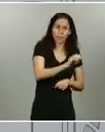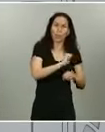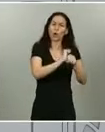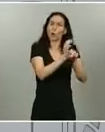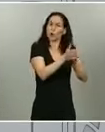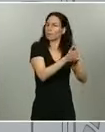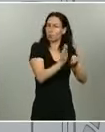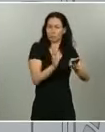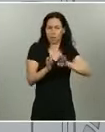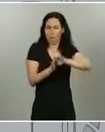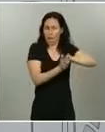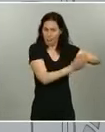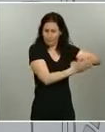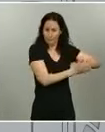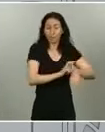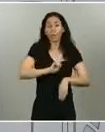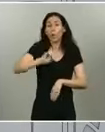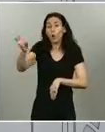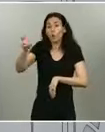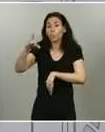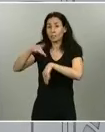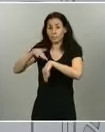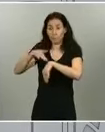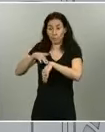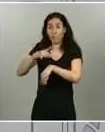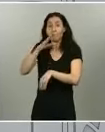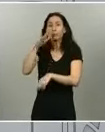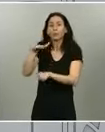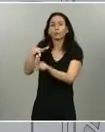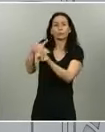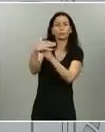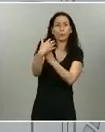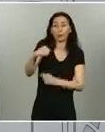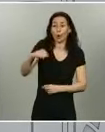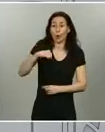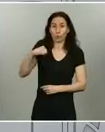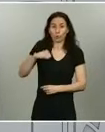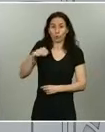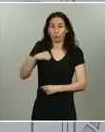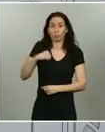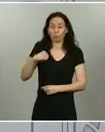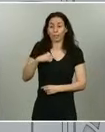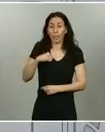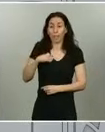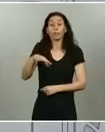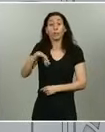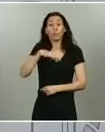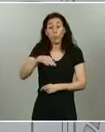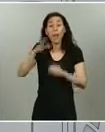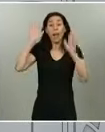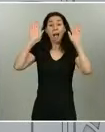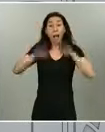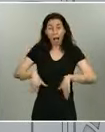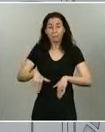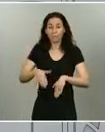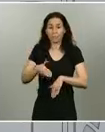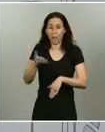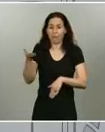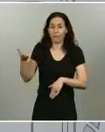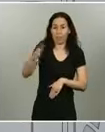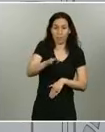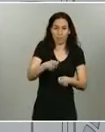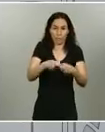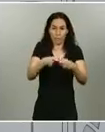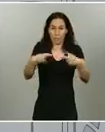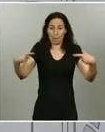exceso debido a la situación que hemos vivido todos, pueden explicar también parte de ese exceso que hasta ahora no podemos achacar directamente al coronavirus.